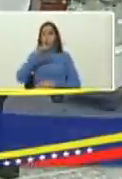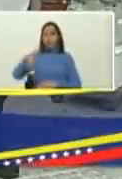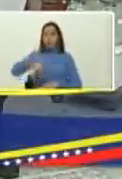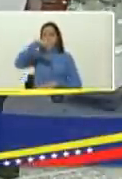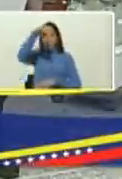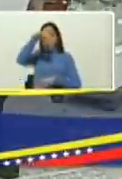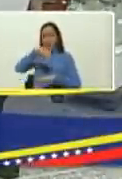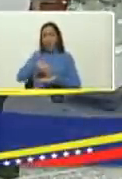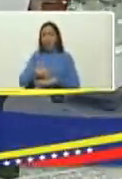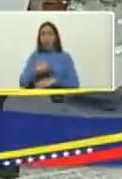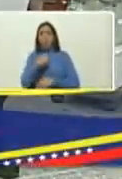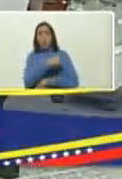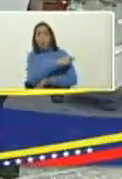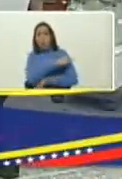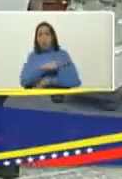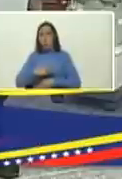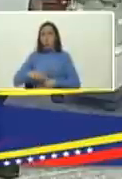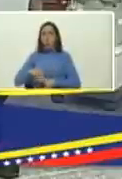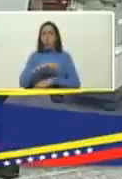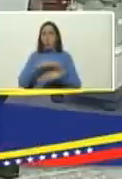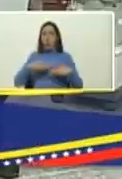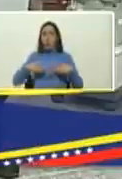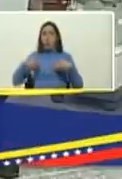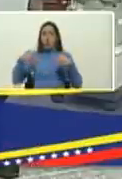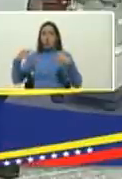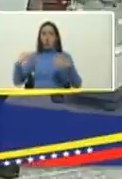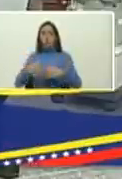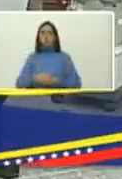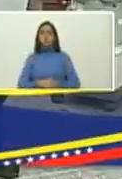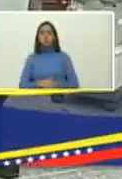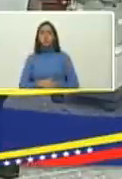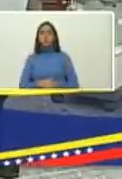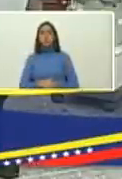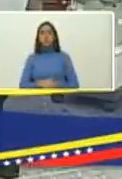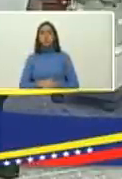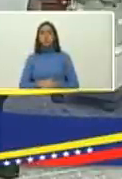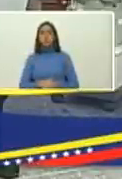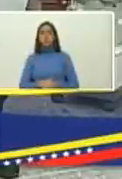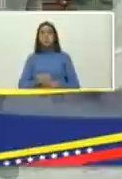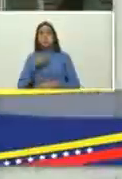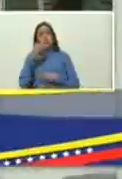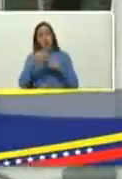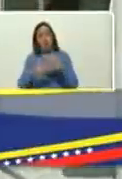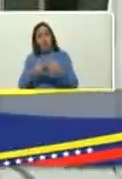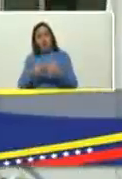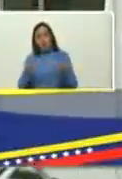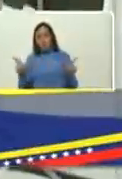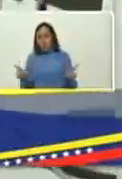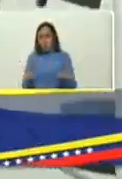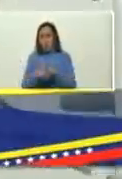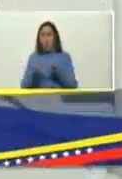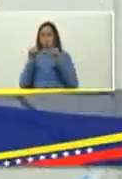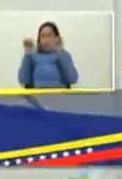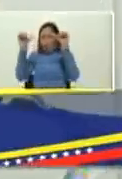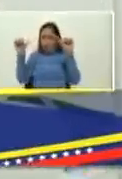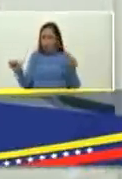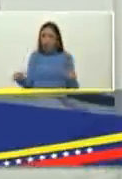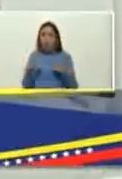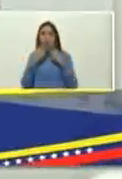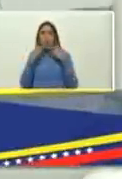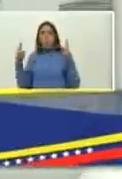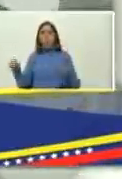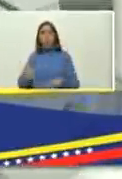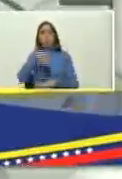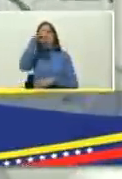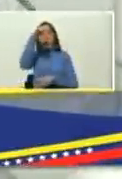de hospitales del ministerio del poder popular para la salud haciendo por supuesto un sistema público nacional